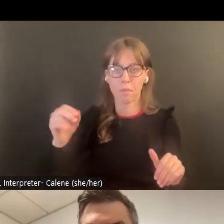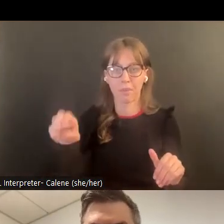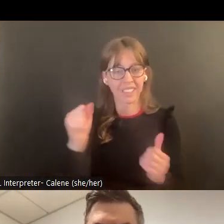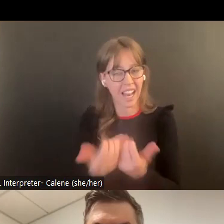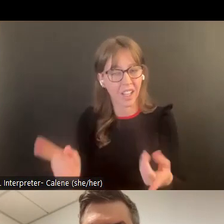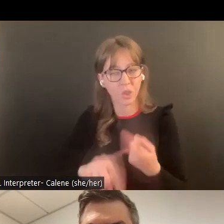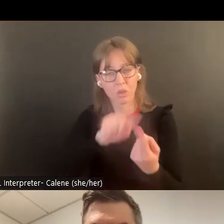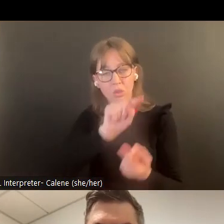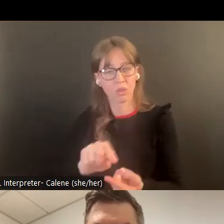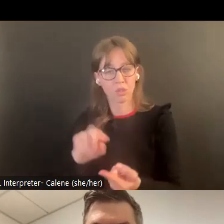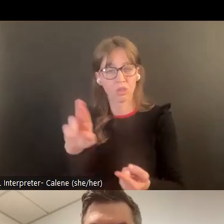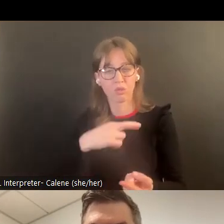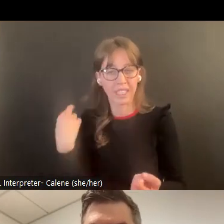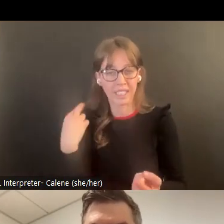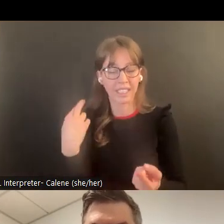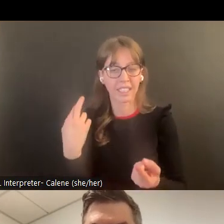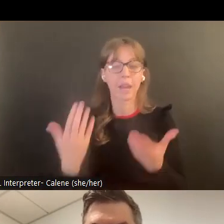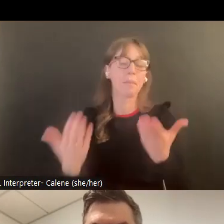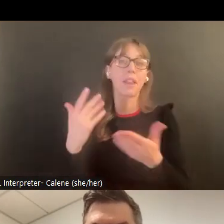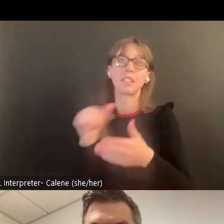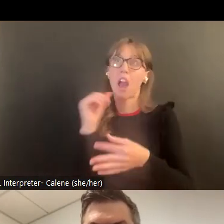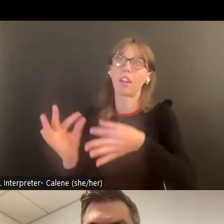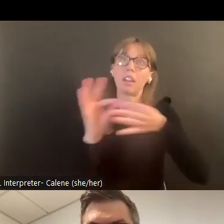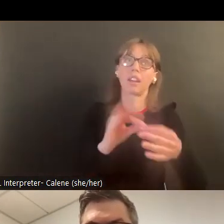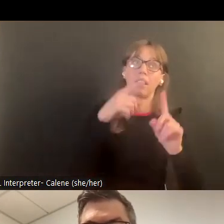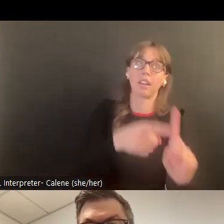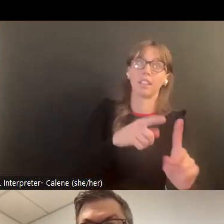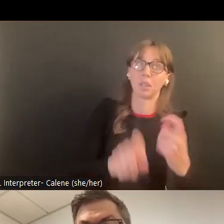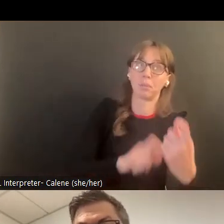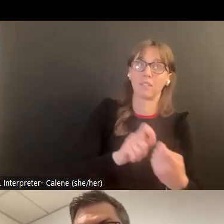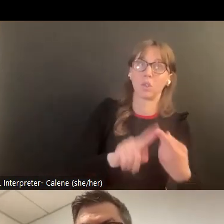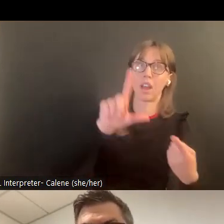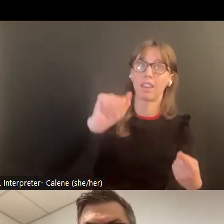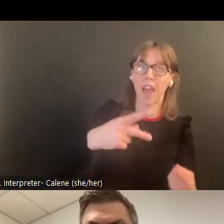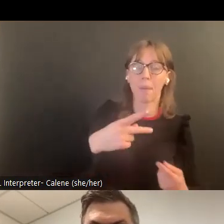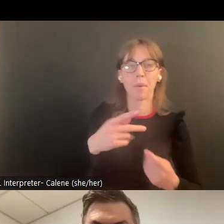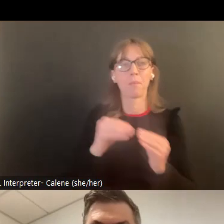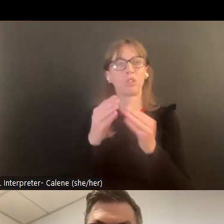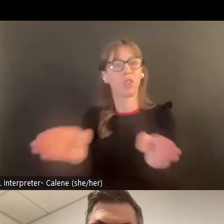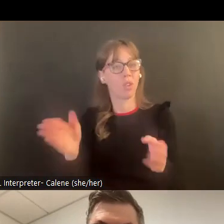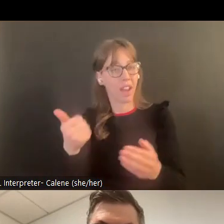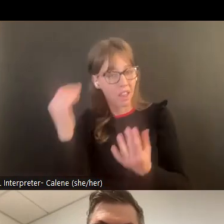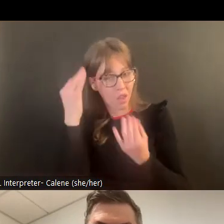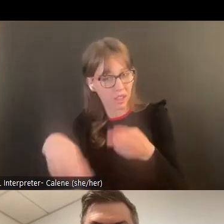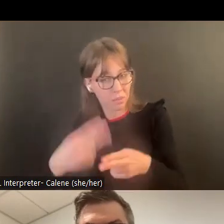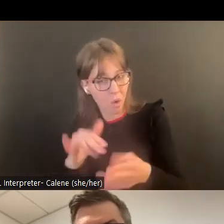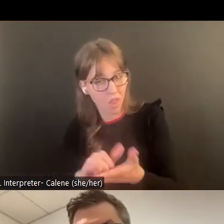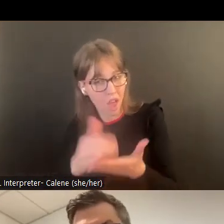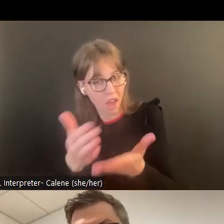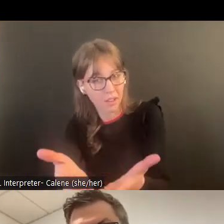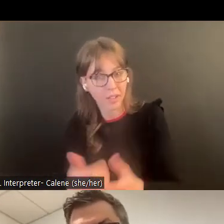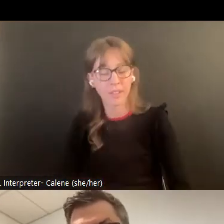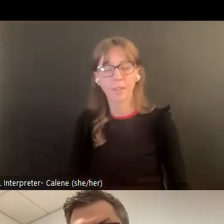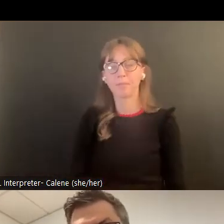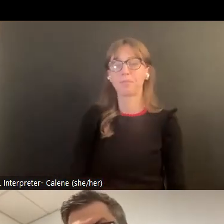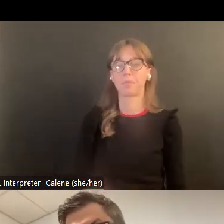letalidad es alto hay algunas sanciones que se ponen sobre el perpetrador como un apoyo